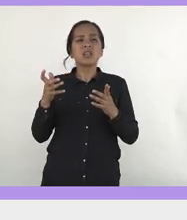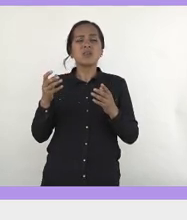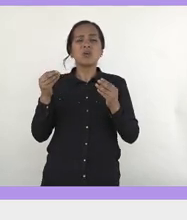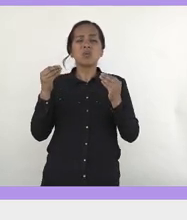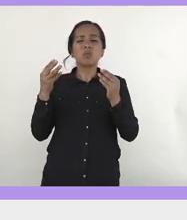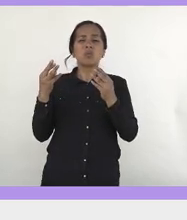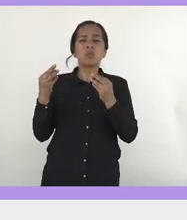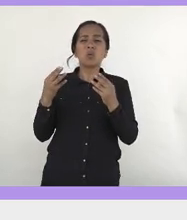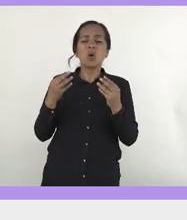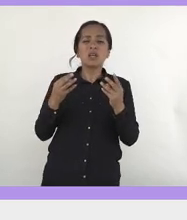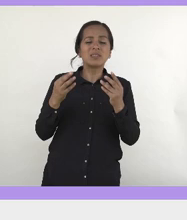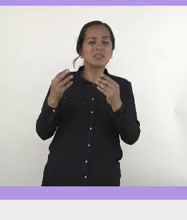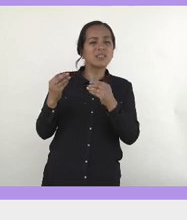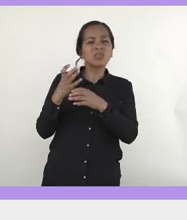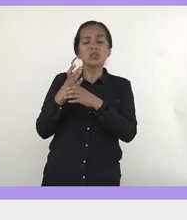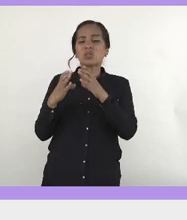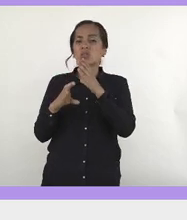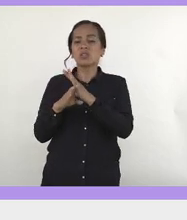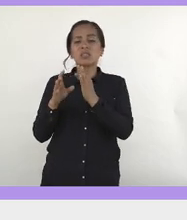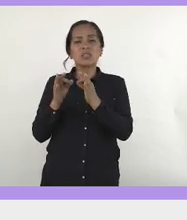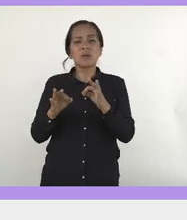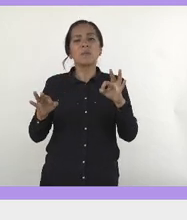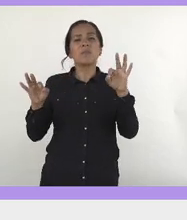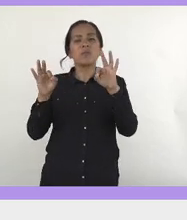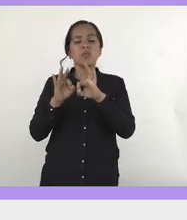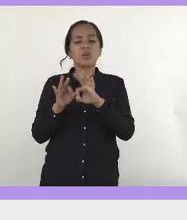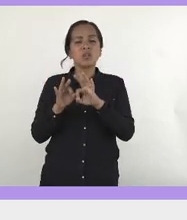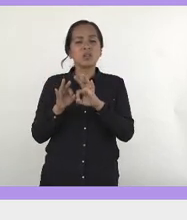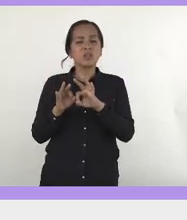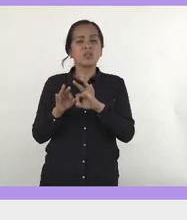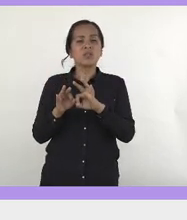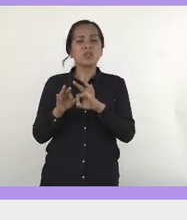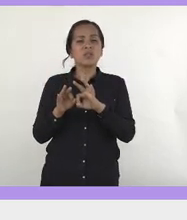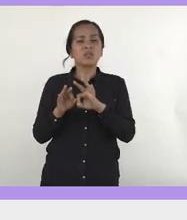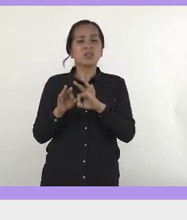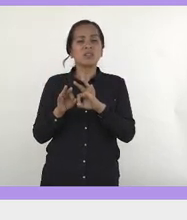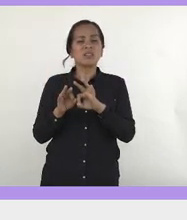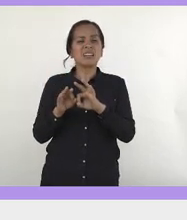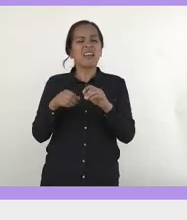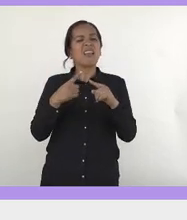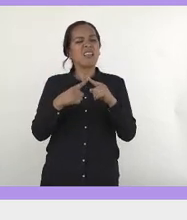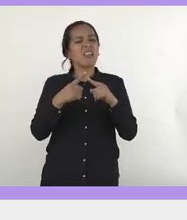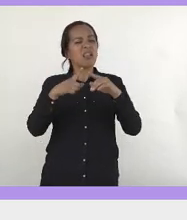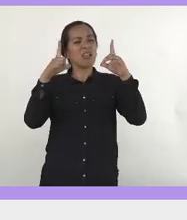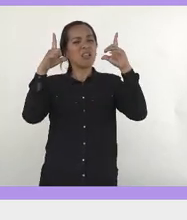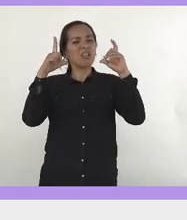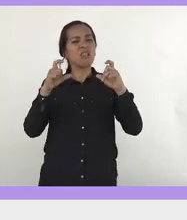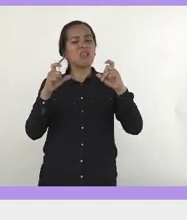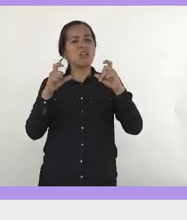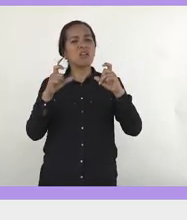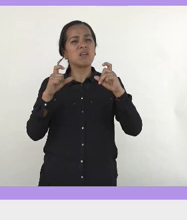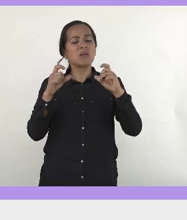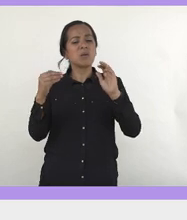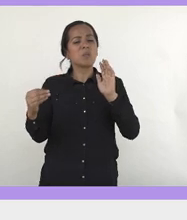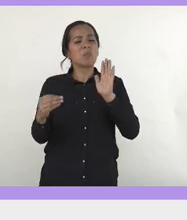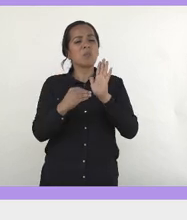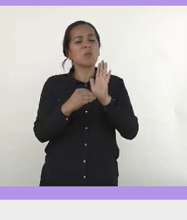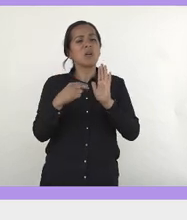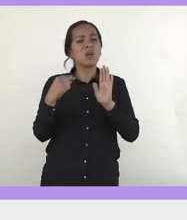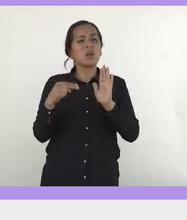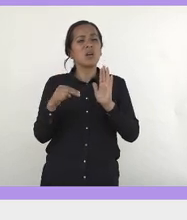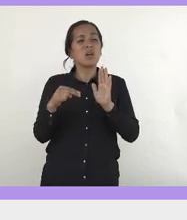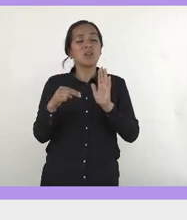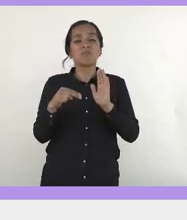cantidad de cambios importantes. Y bueno, obviamente pongo quién la tomó. Para decirles que no,